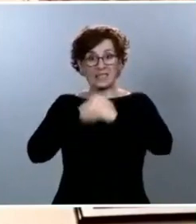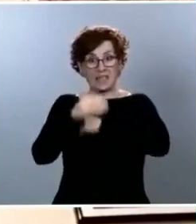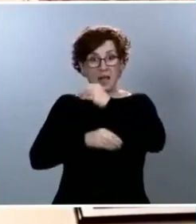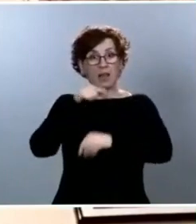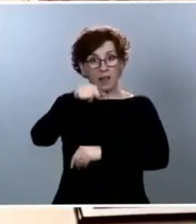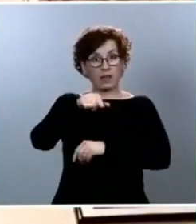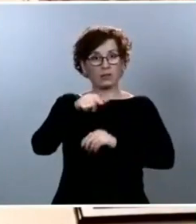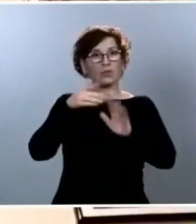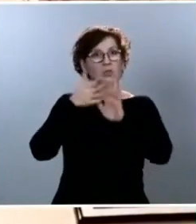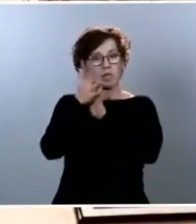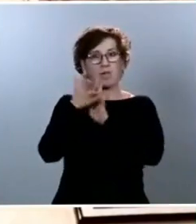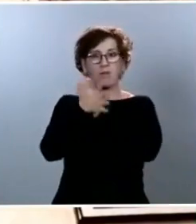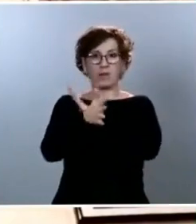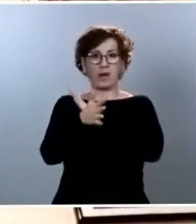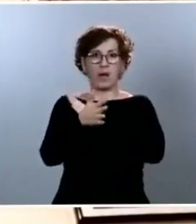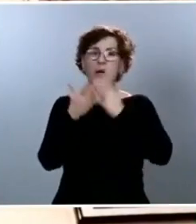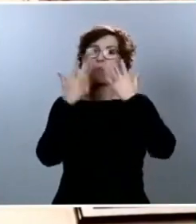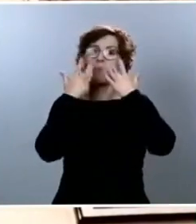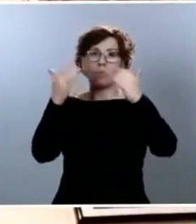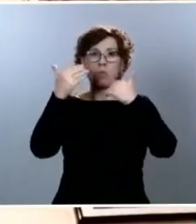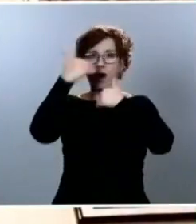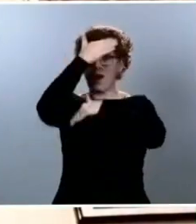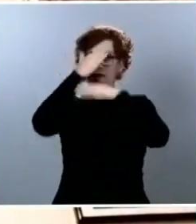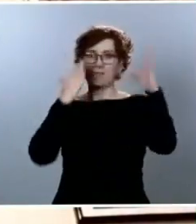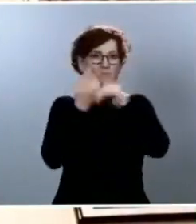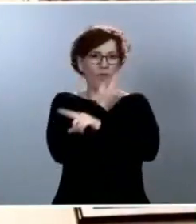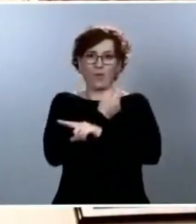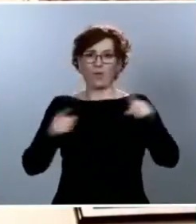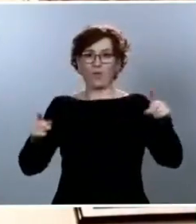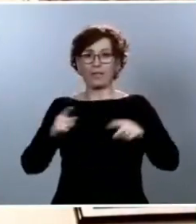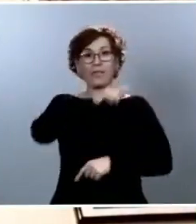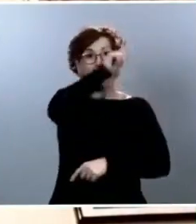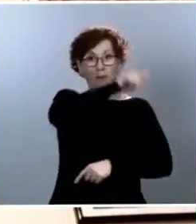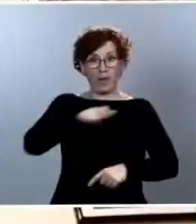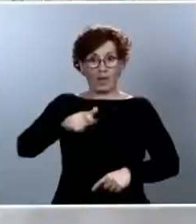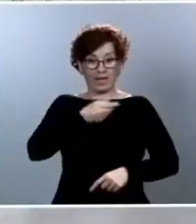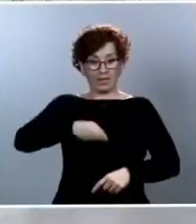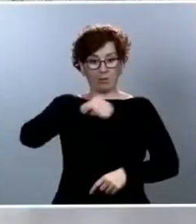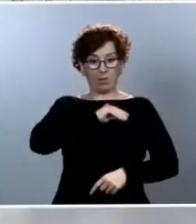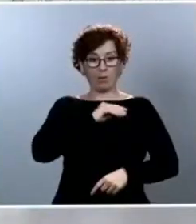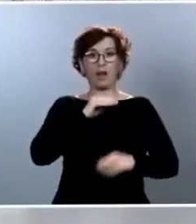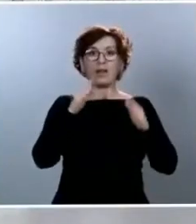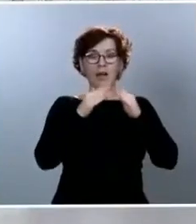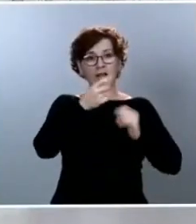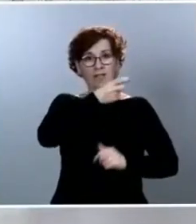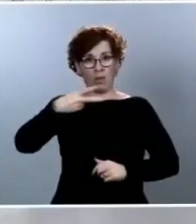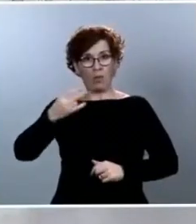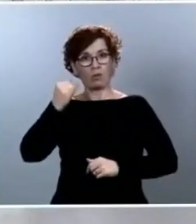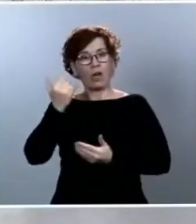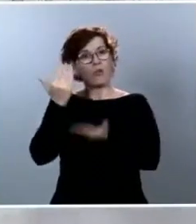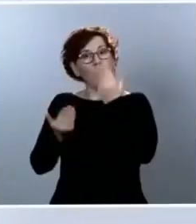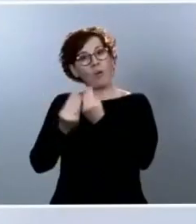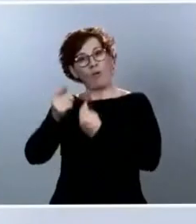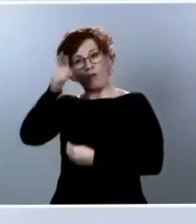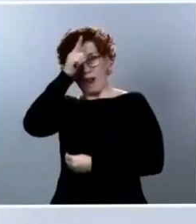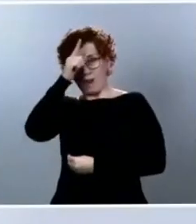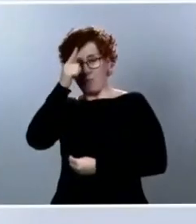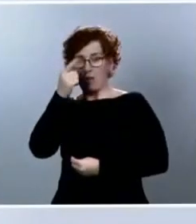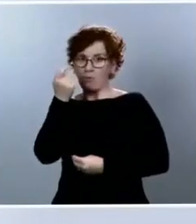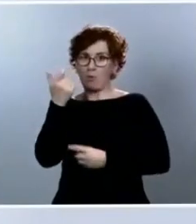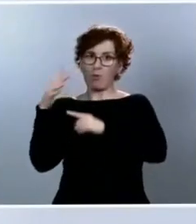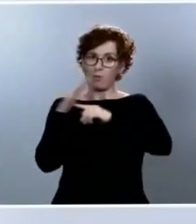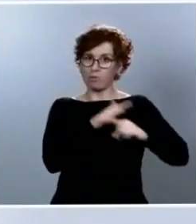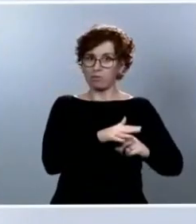los propietarios en España de segundas residencias? Muchas gracias. Efectivamente, como usted